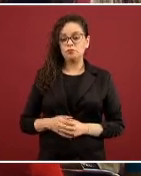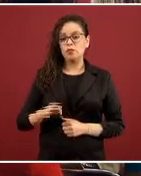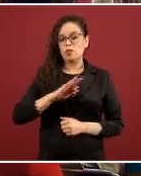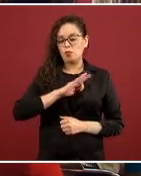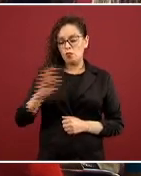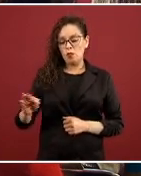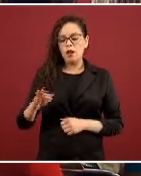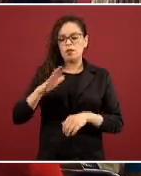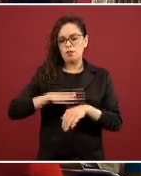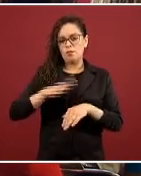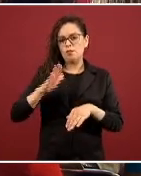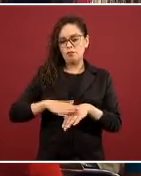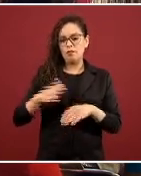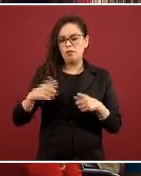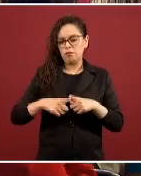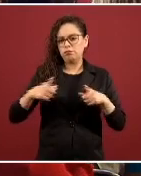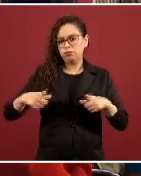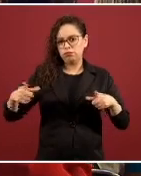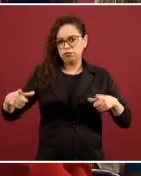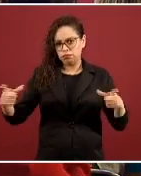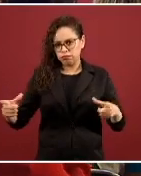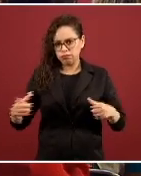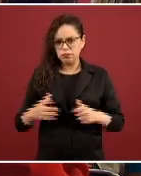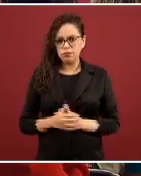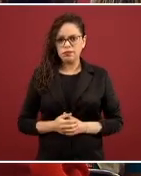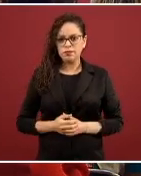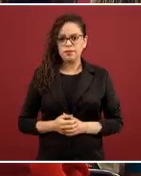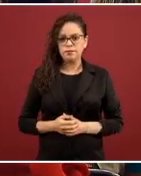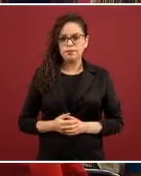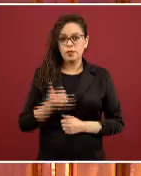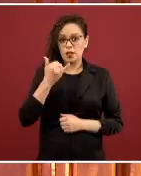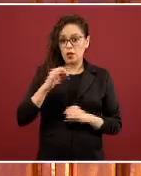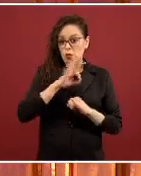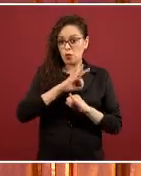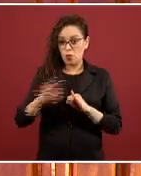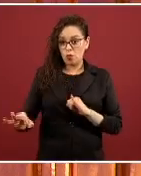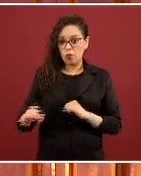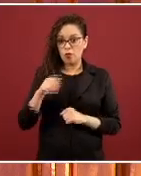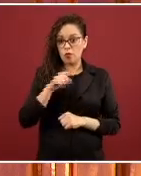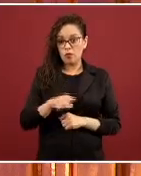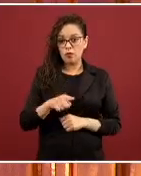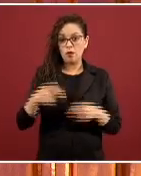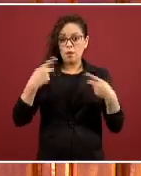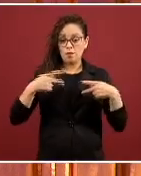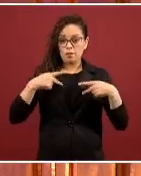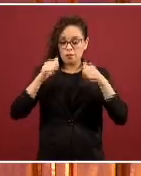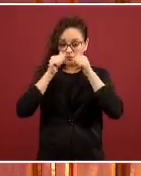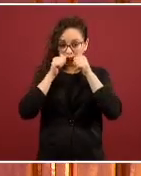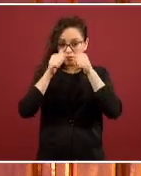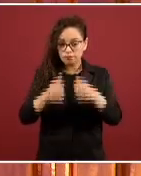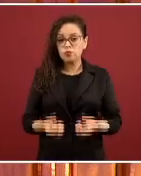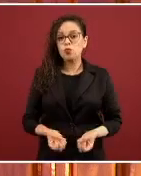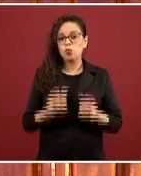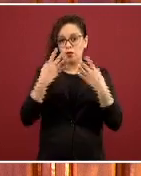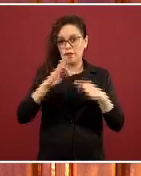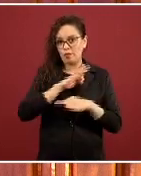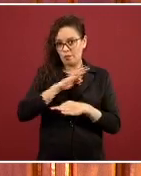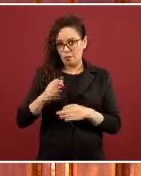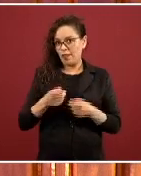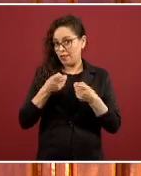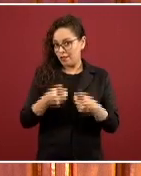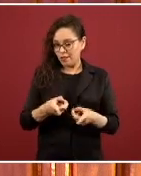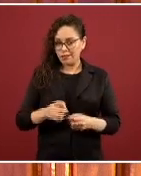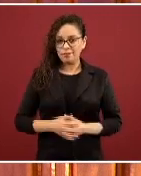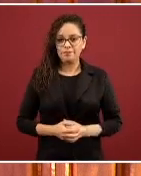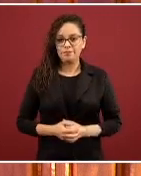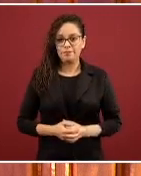y finalmente los pacientes potencialmente que pueden ser atendidos. Estamos hablando entonces